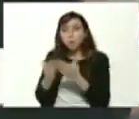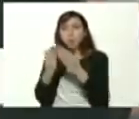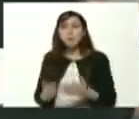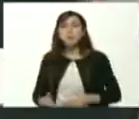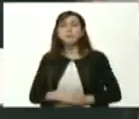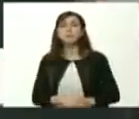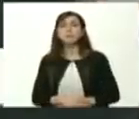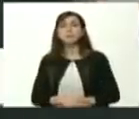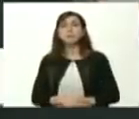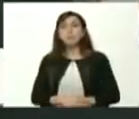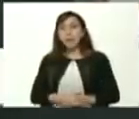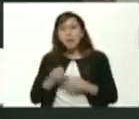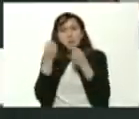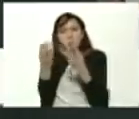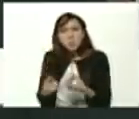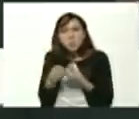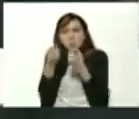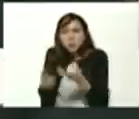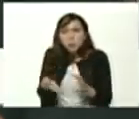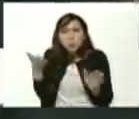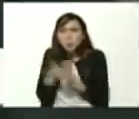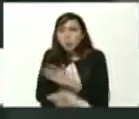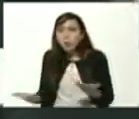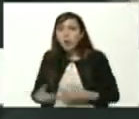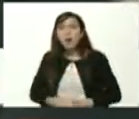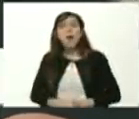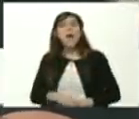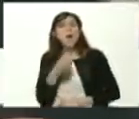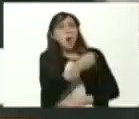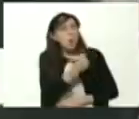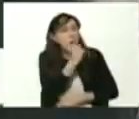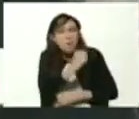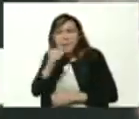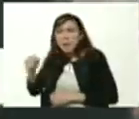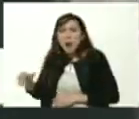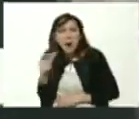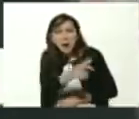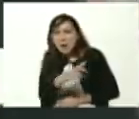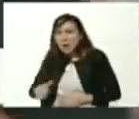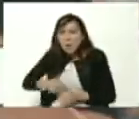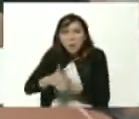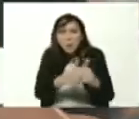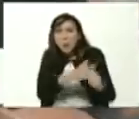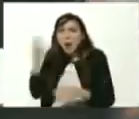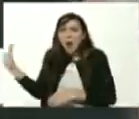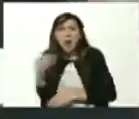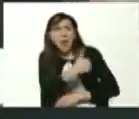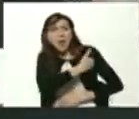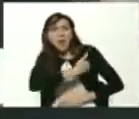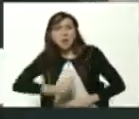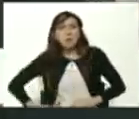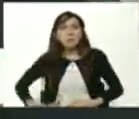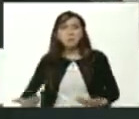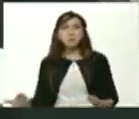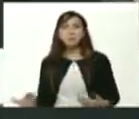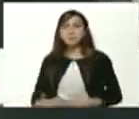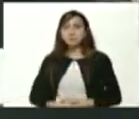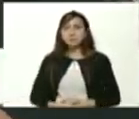expresaban allí como estaban siendo asesinados perseguidos por el gobierno Iván Duque